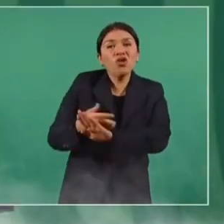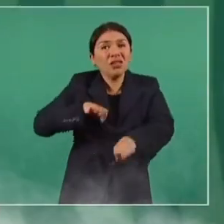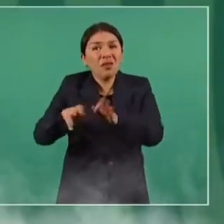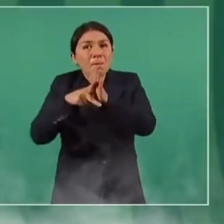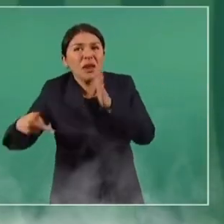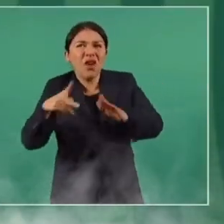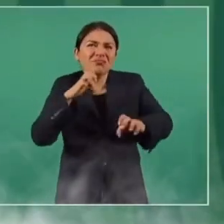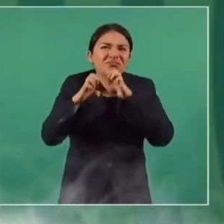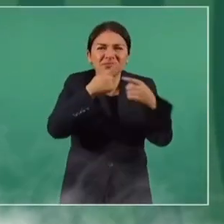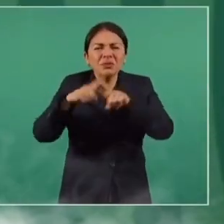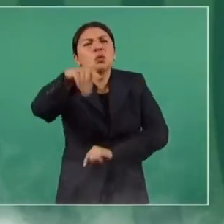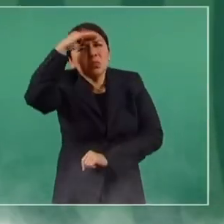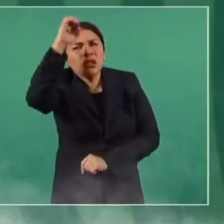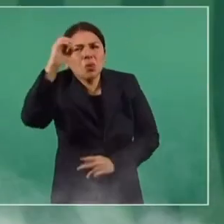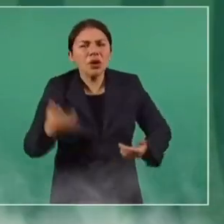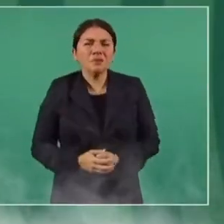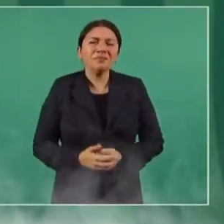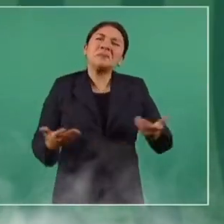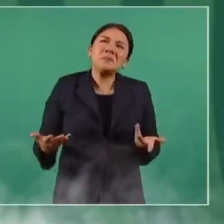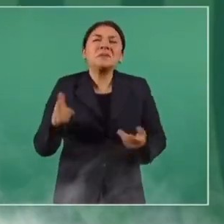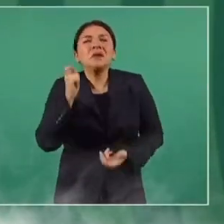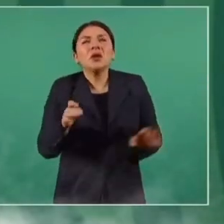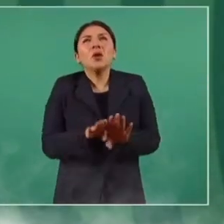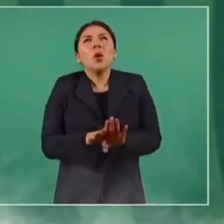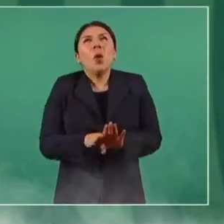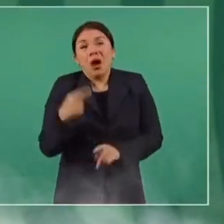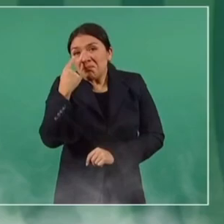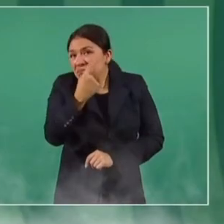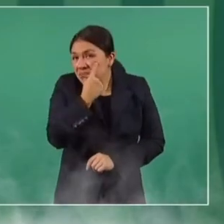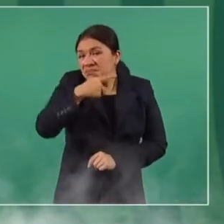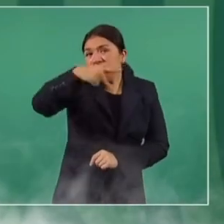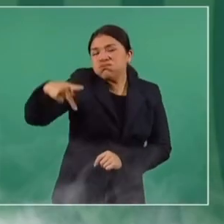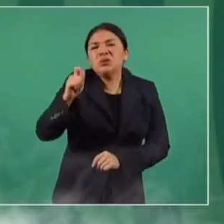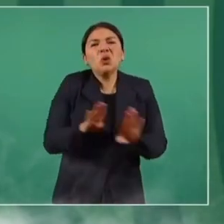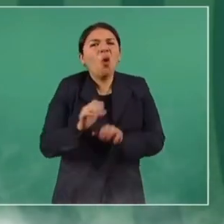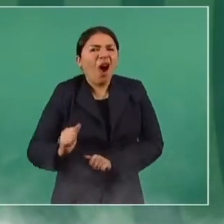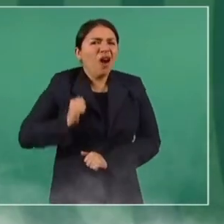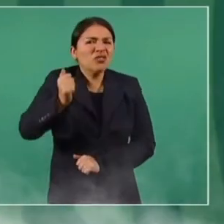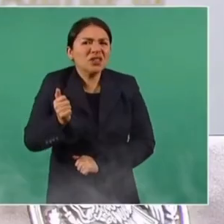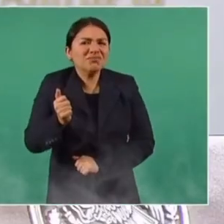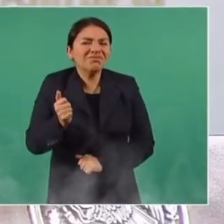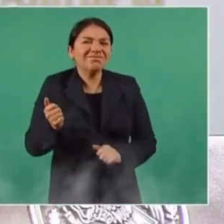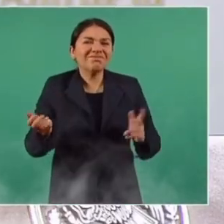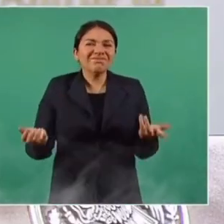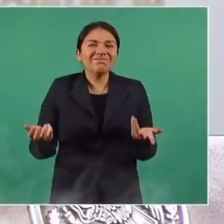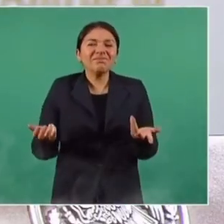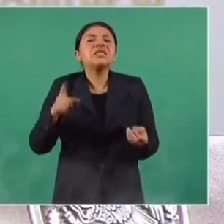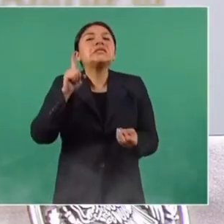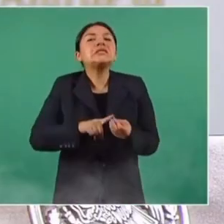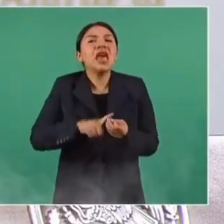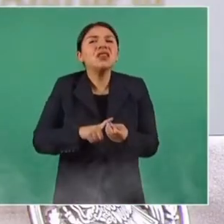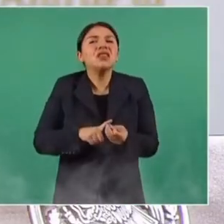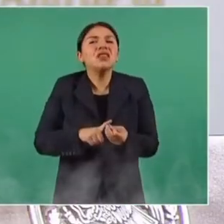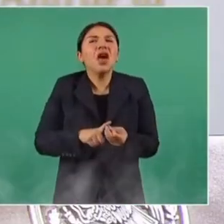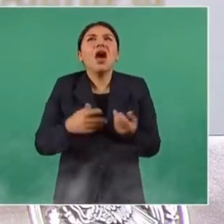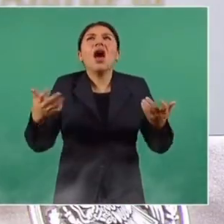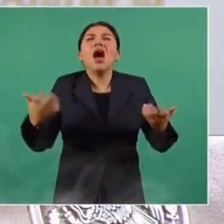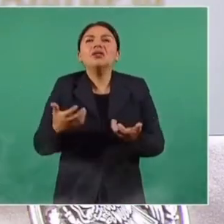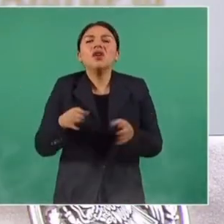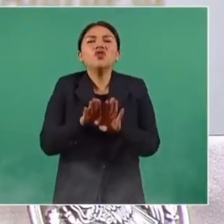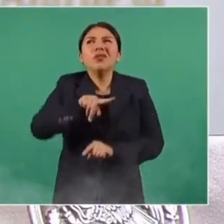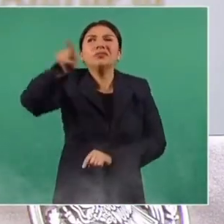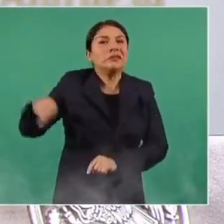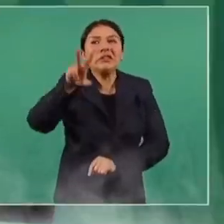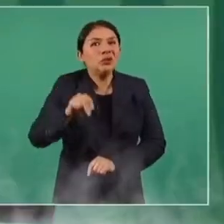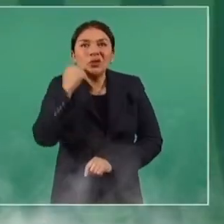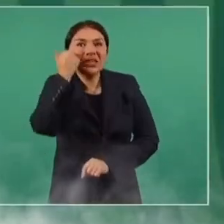que es una interpretación muy ventajosa de parte de quienes no